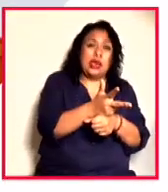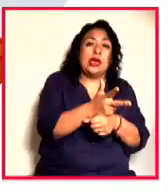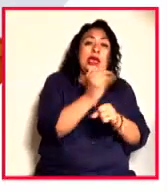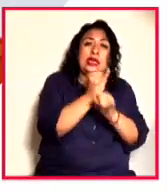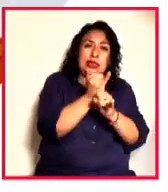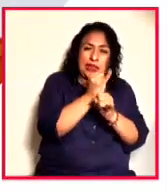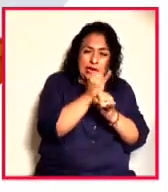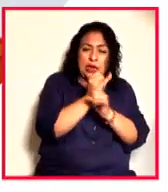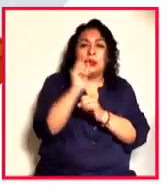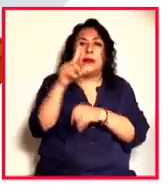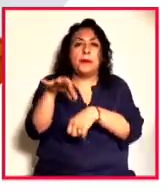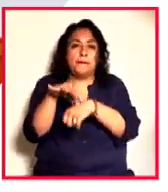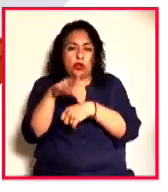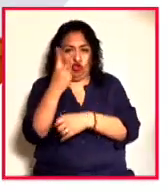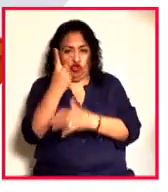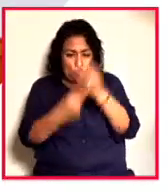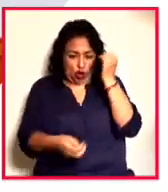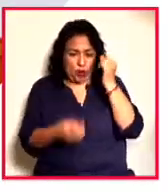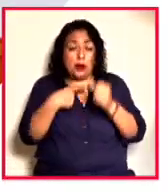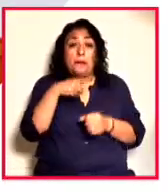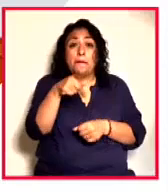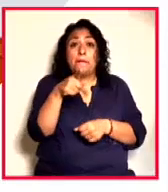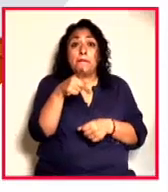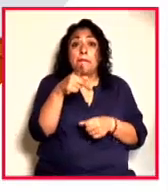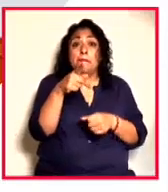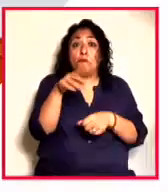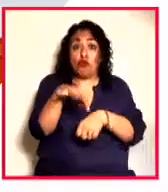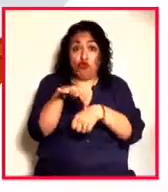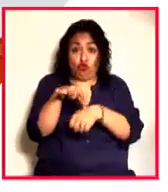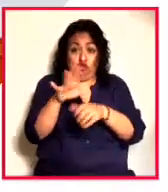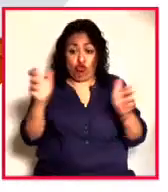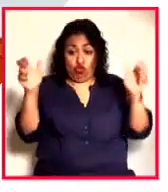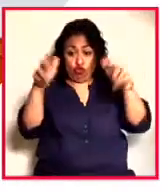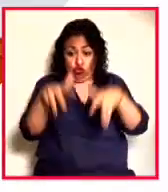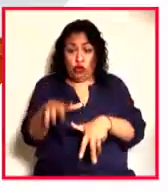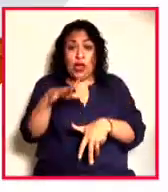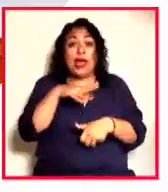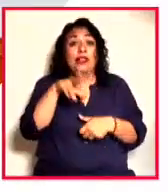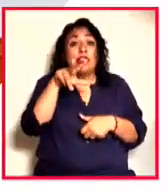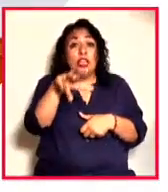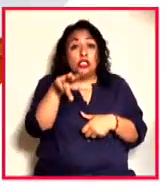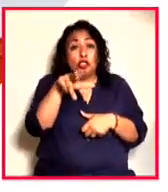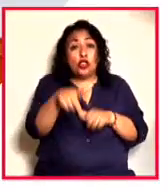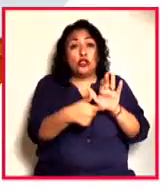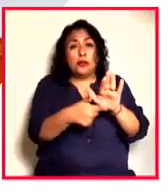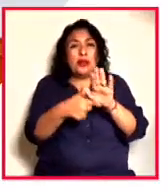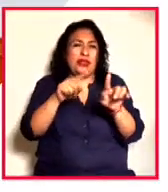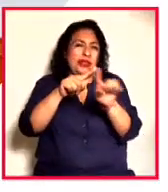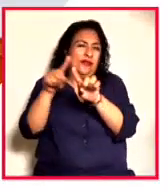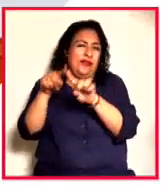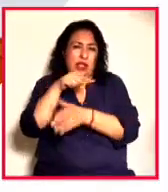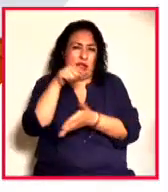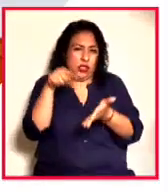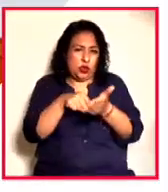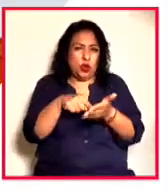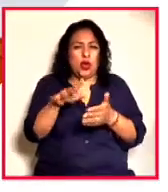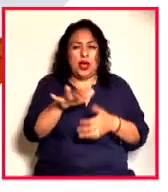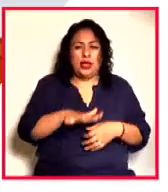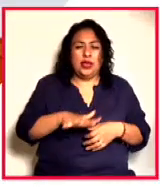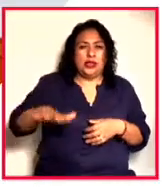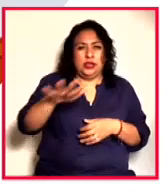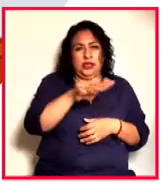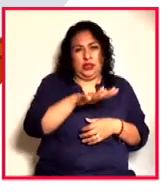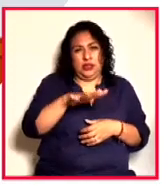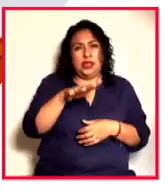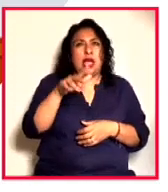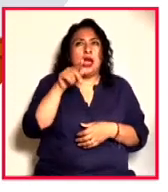presenciales. De las presenciales, nosotros tenemos dieciocho presentaciones en diversas sedes de la zona metropolitana de